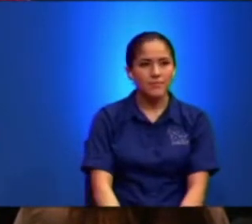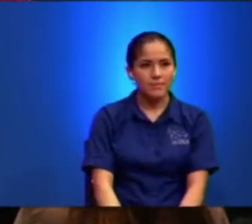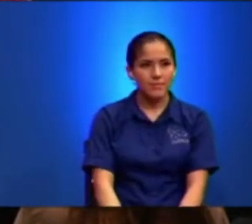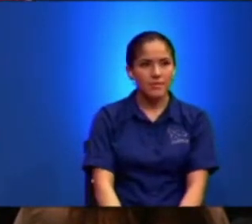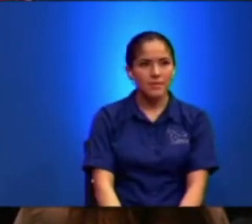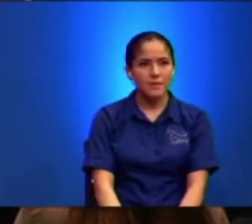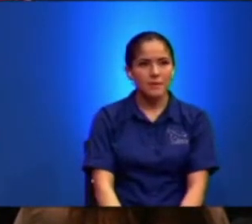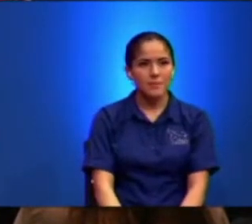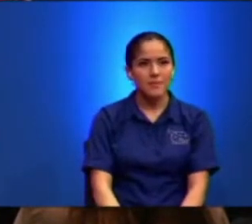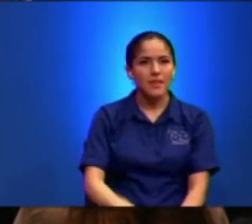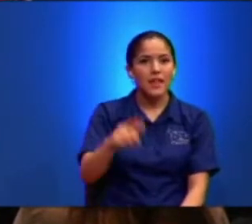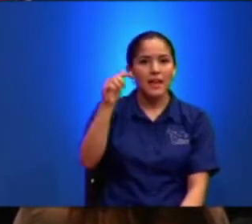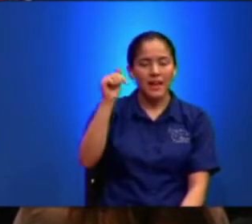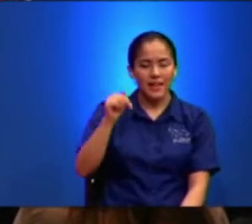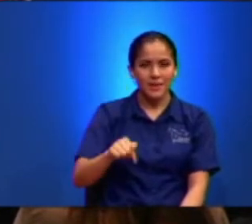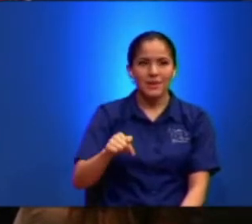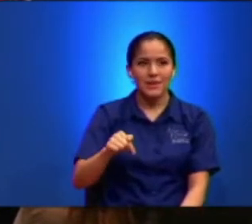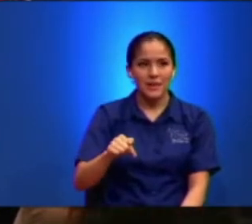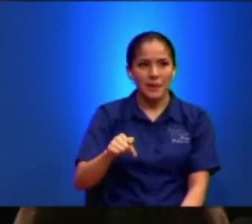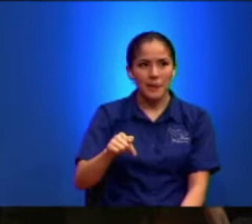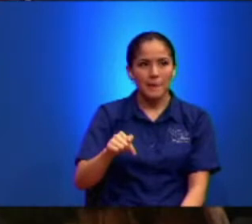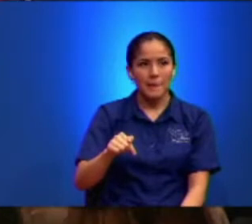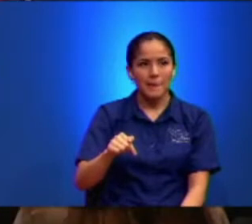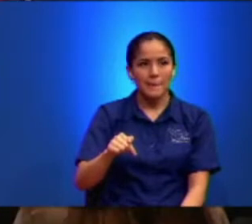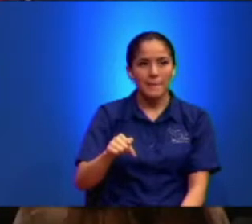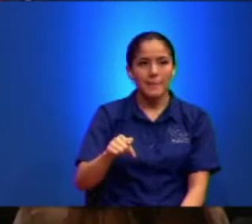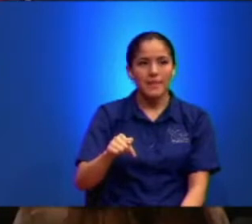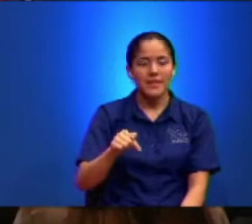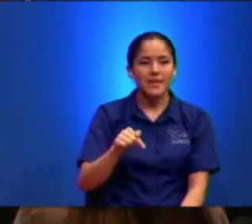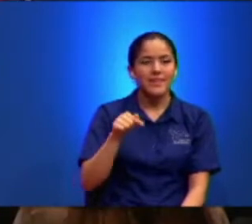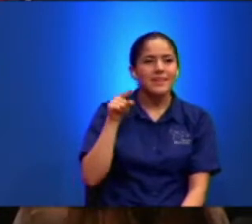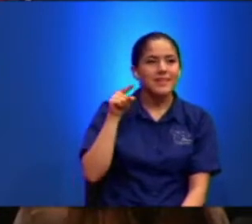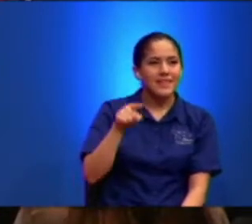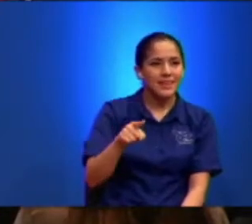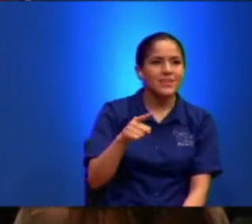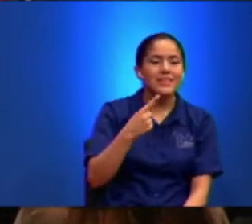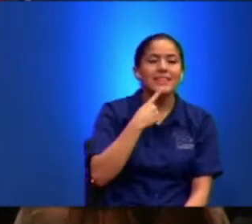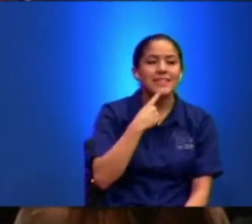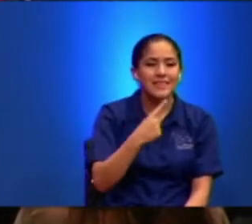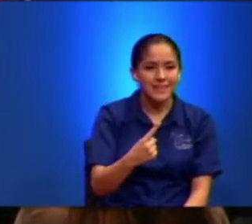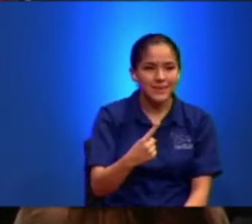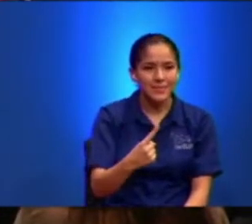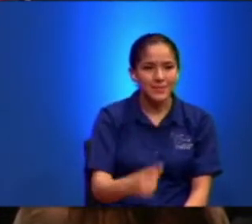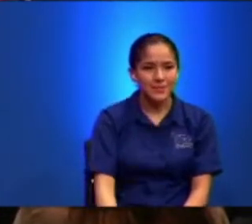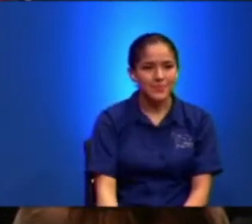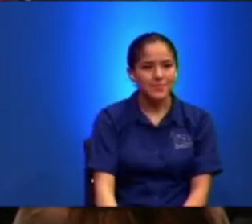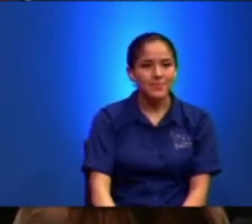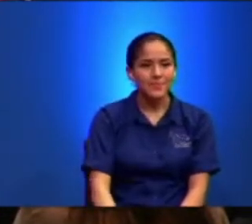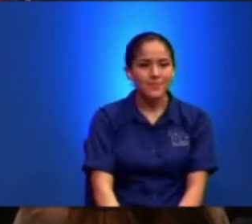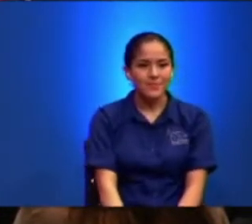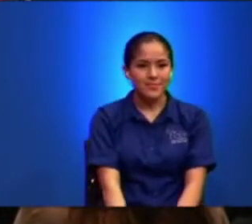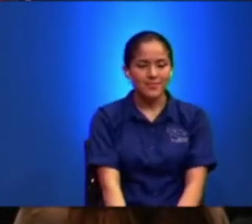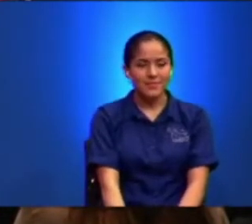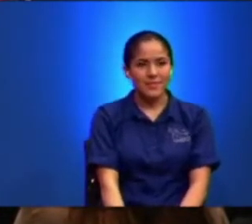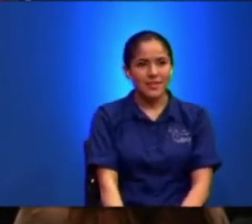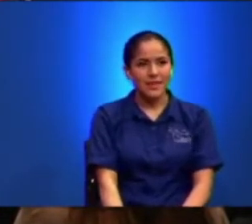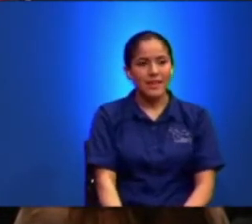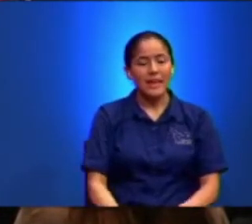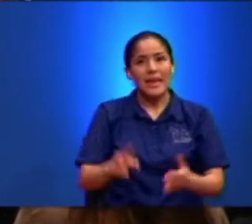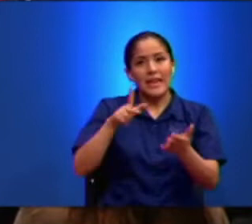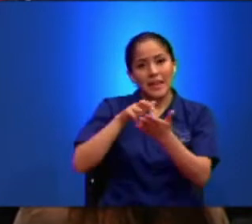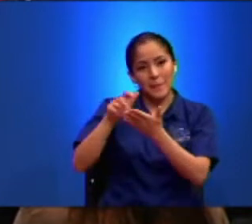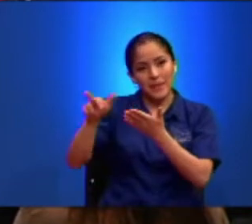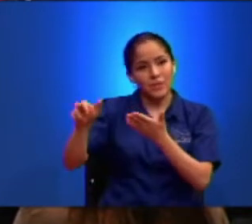Ahora Ellos Él Les Está Diciendo Mire Que Terrible Hermano Vamos A ver Saliendo De Iban Pasando Por